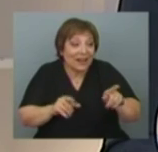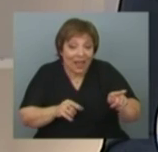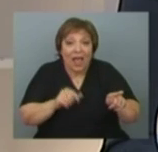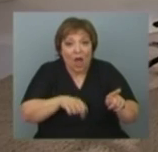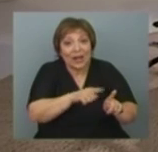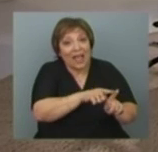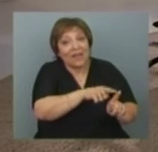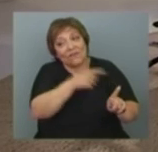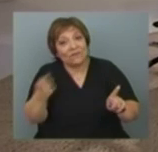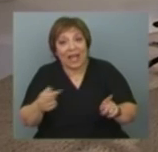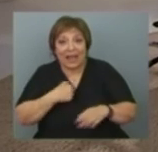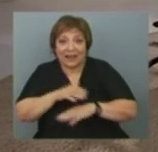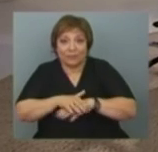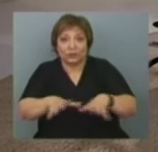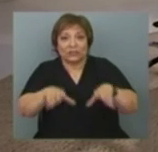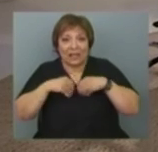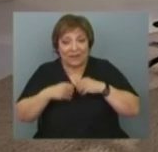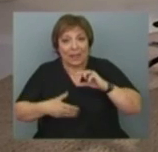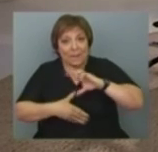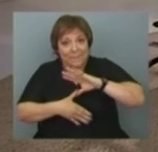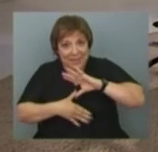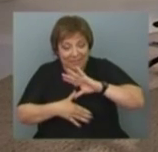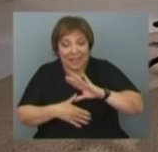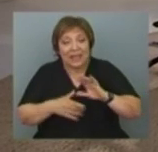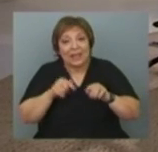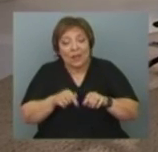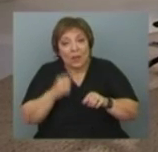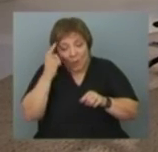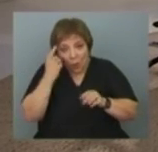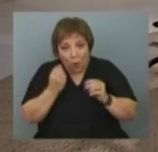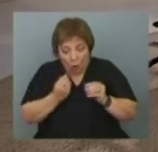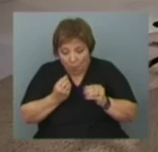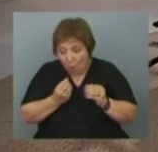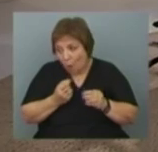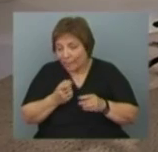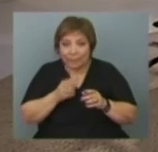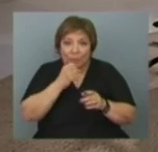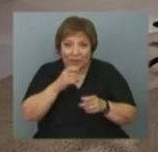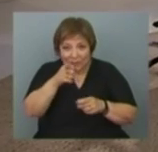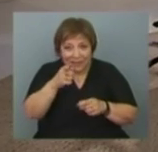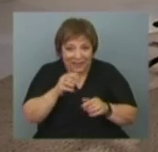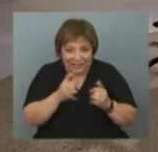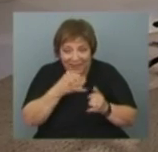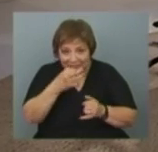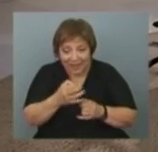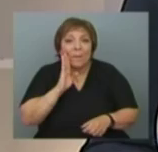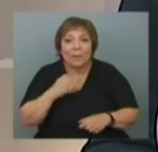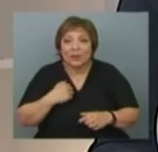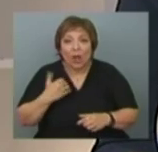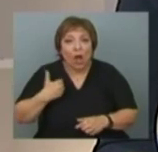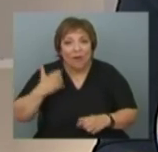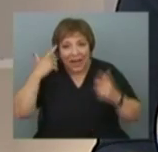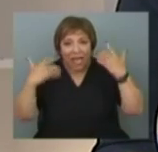ir ahora al Ministerio de Desarrollo Social, entrelazado pensando que es, como usted decía, primera infancia,